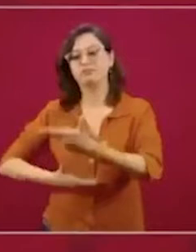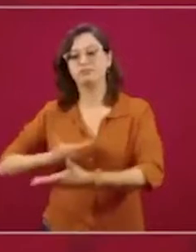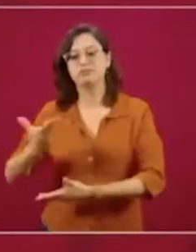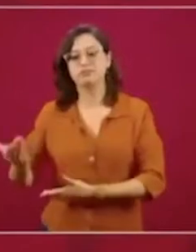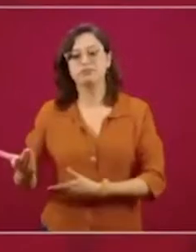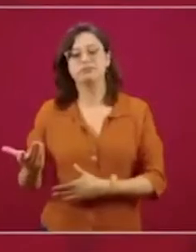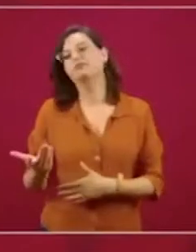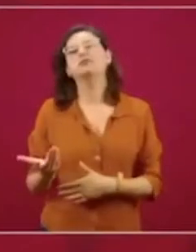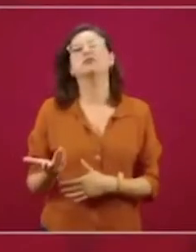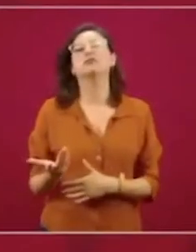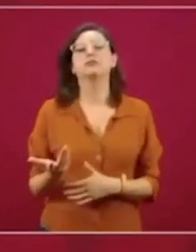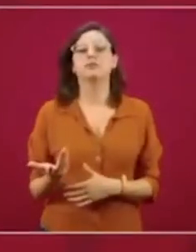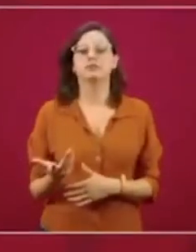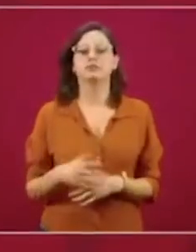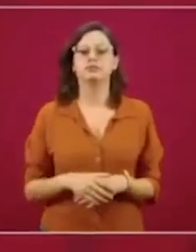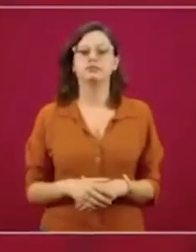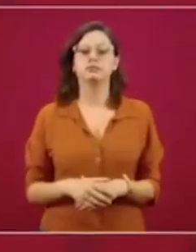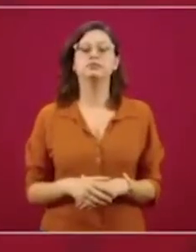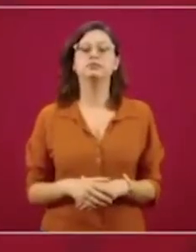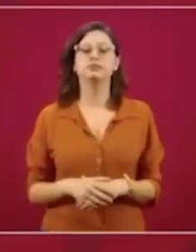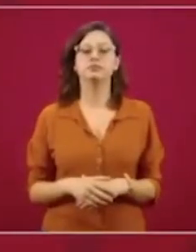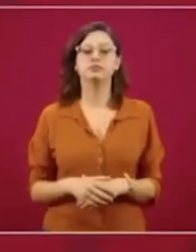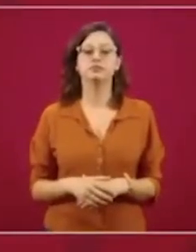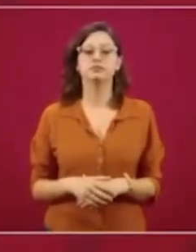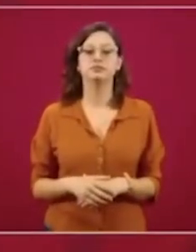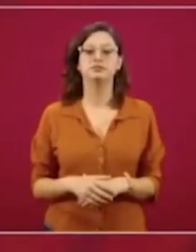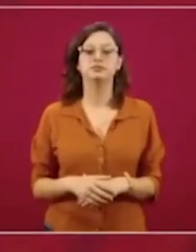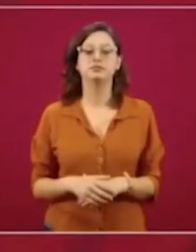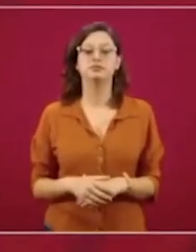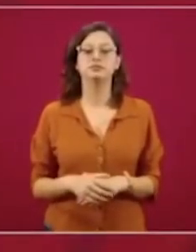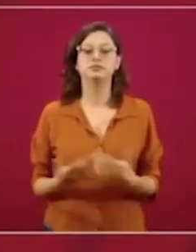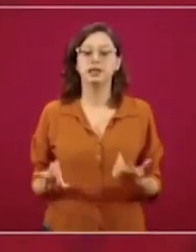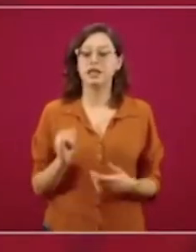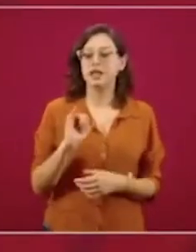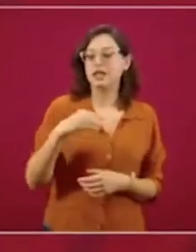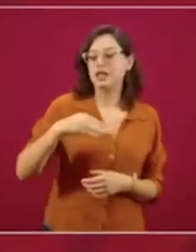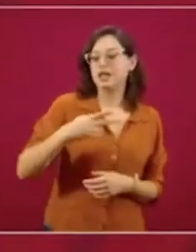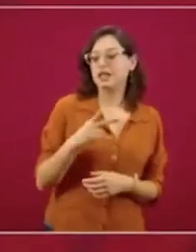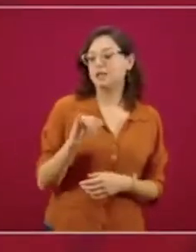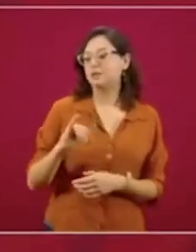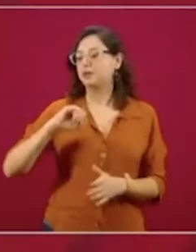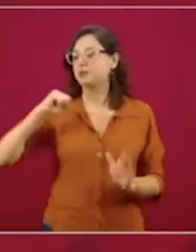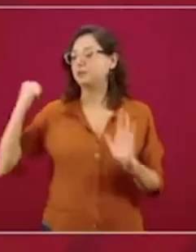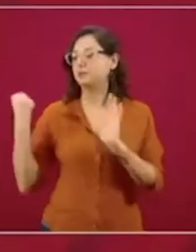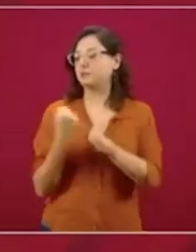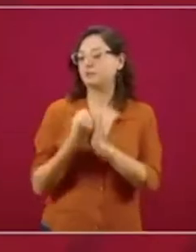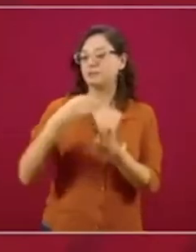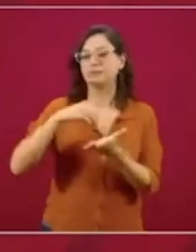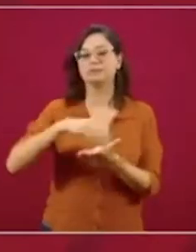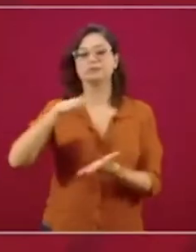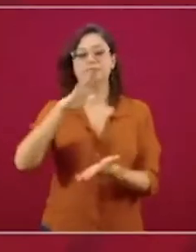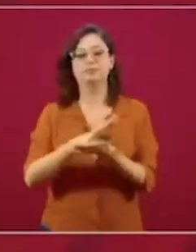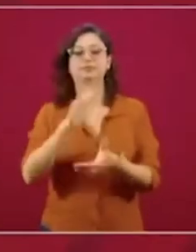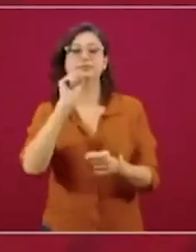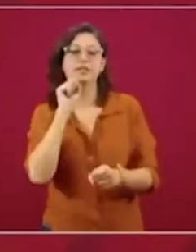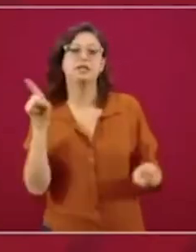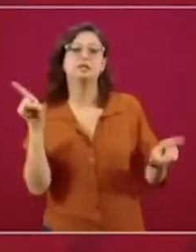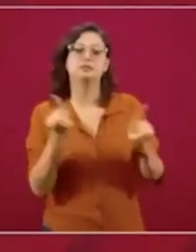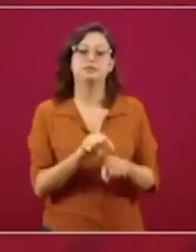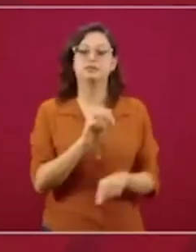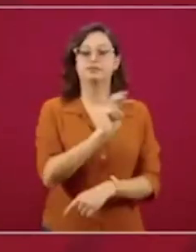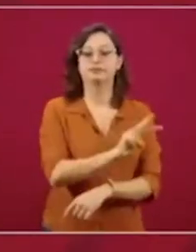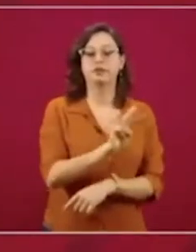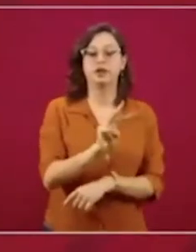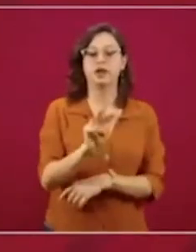esta liga al INPE y al registro de marcas la vamos a tener también en Mercado Solidario